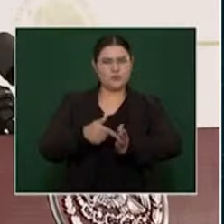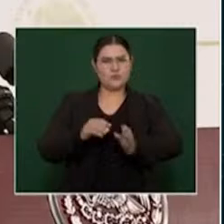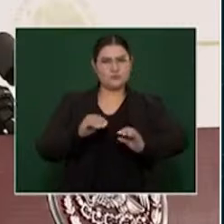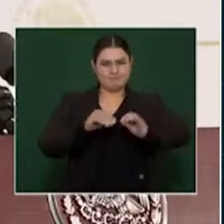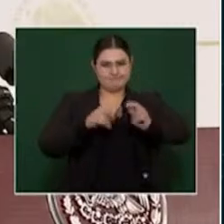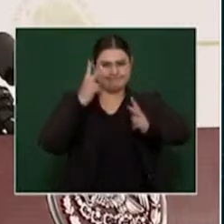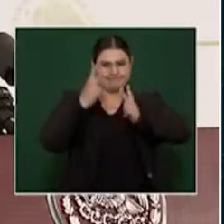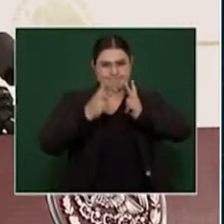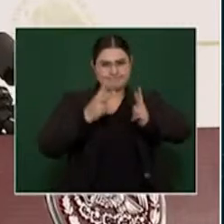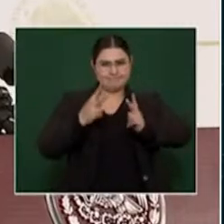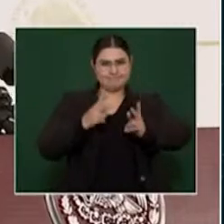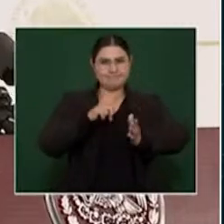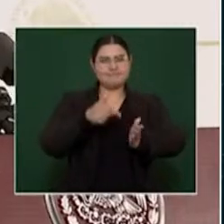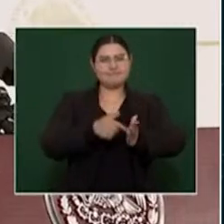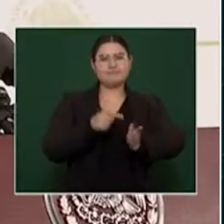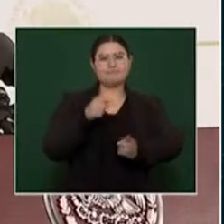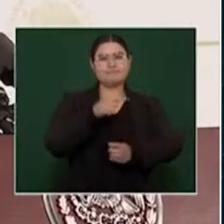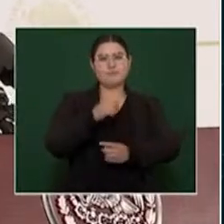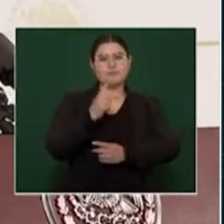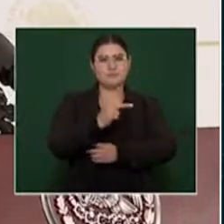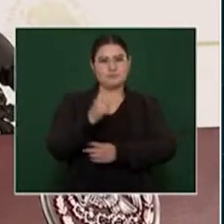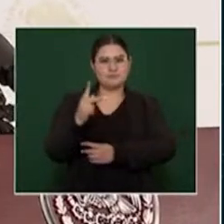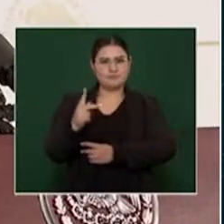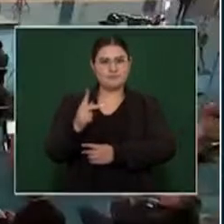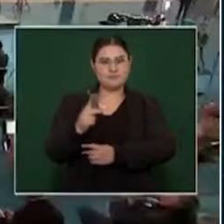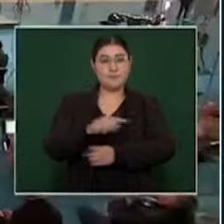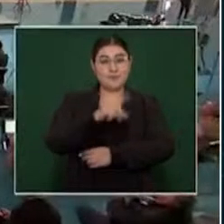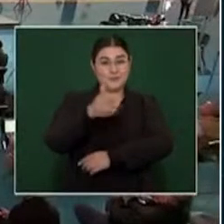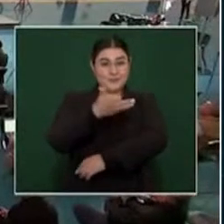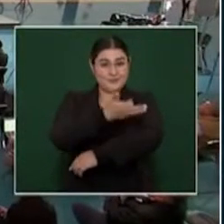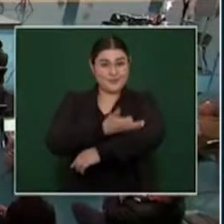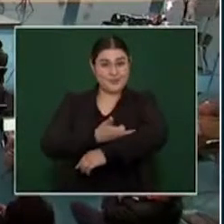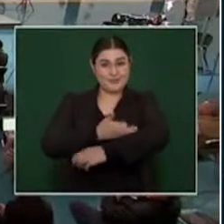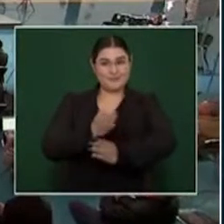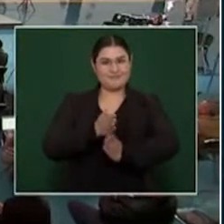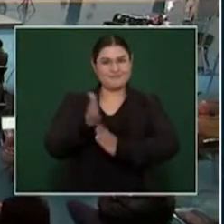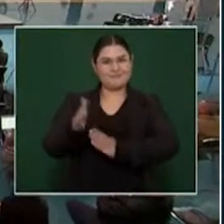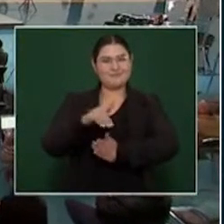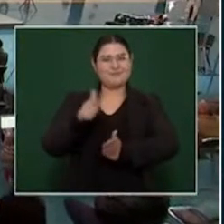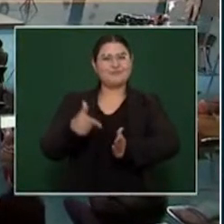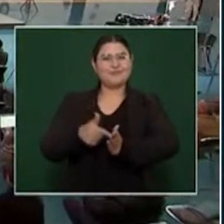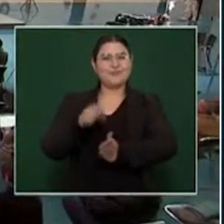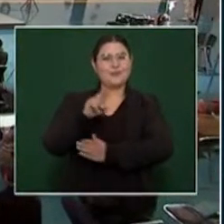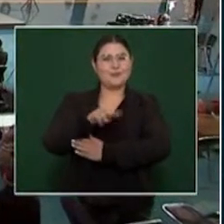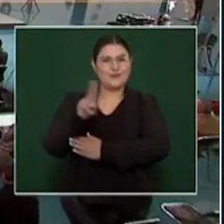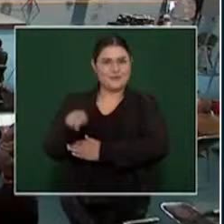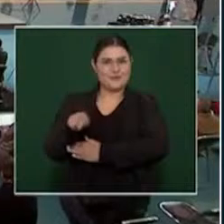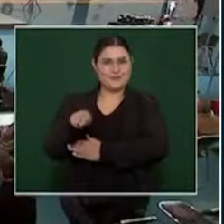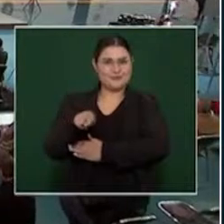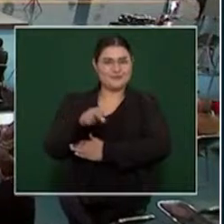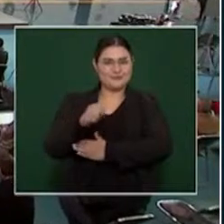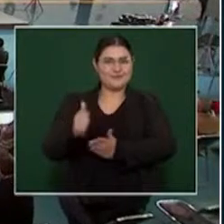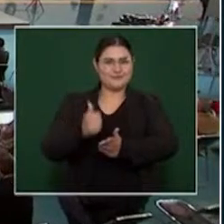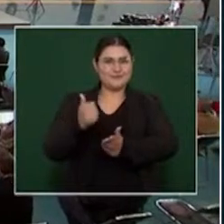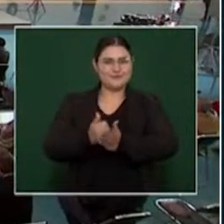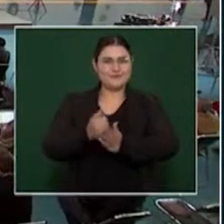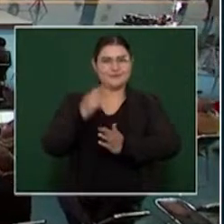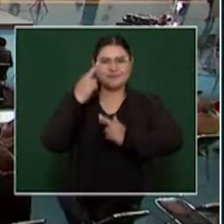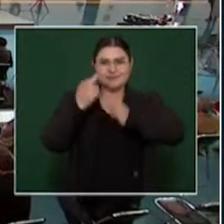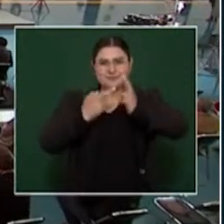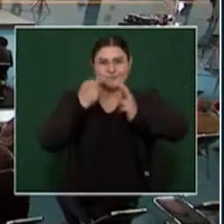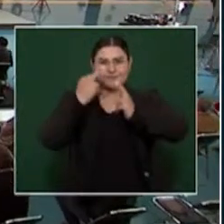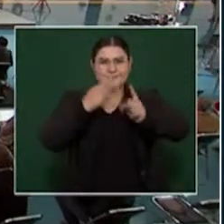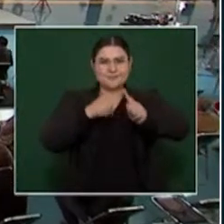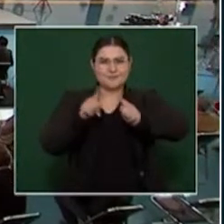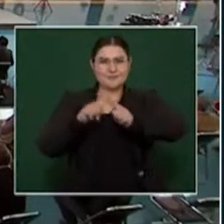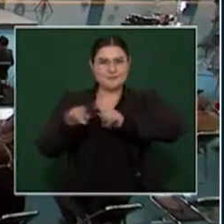Y tras acusar que el gobierno de Dina Boluarte en Perú es espurio, el presidente Andrés Manuel López Obrador señaló que no quiere entregar